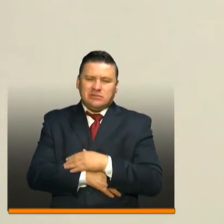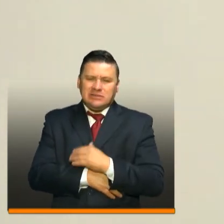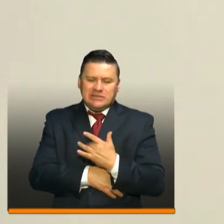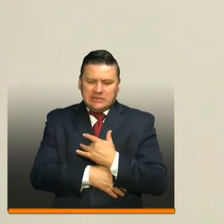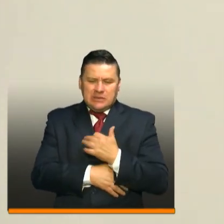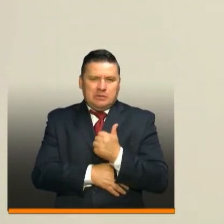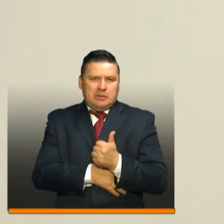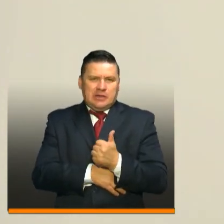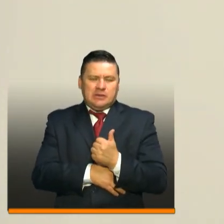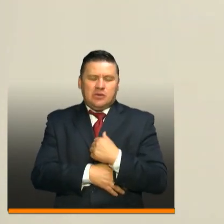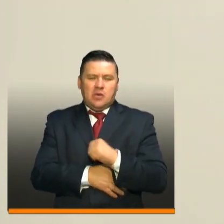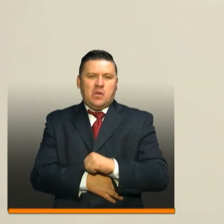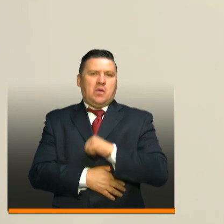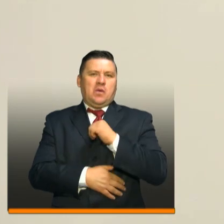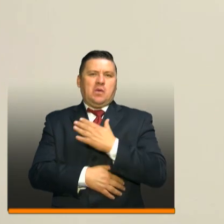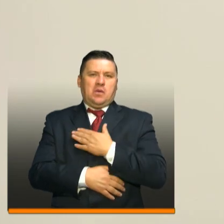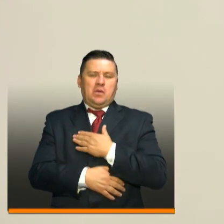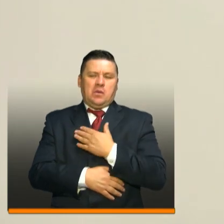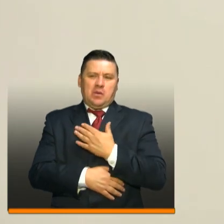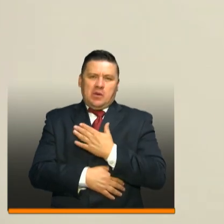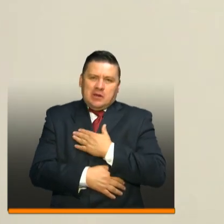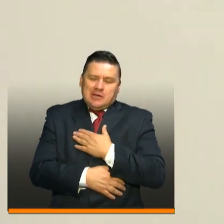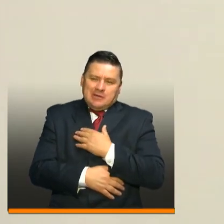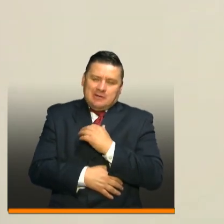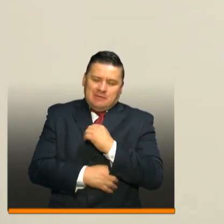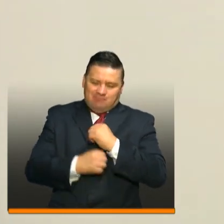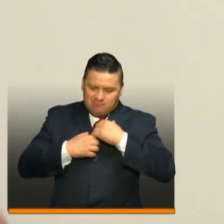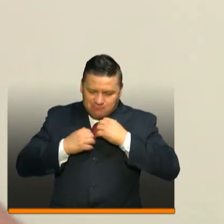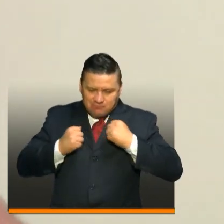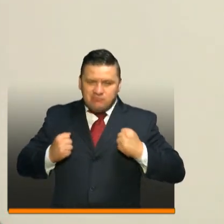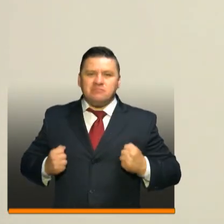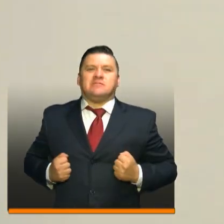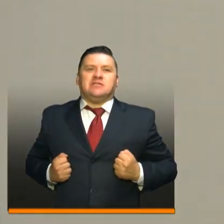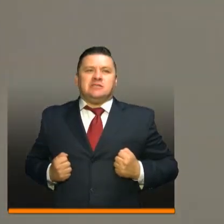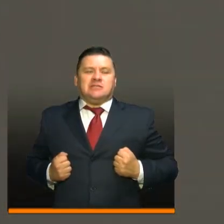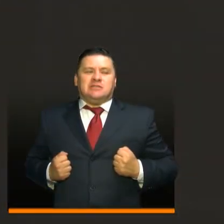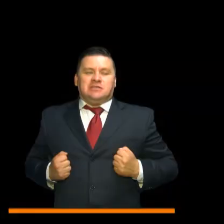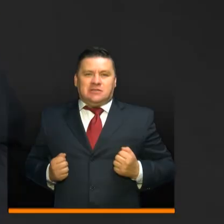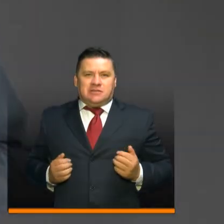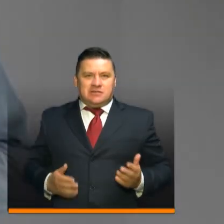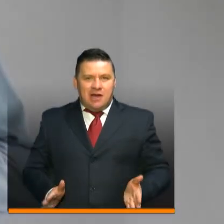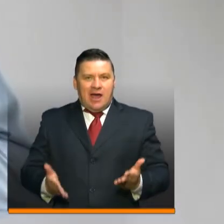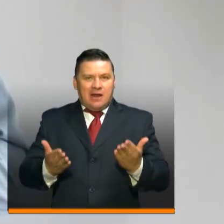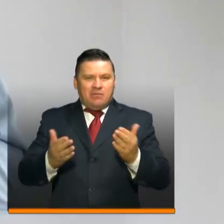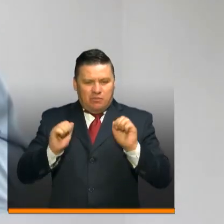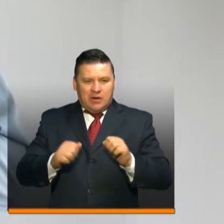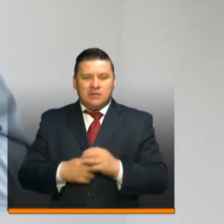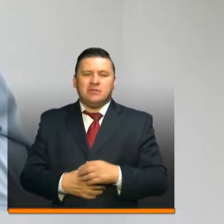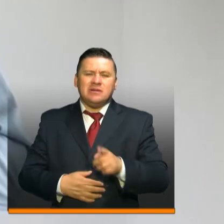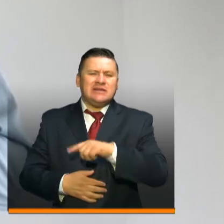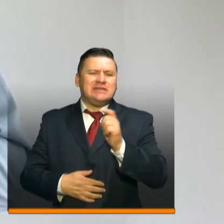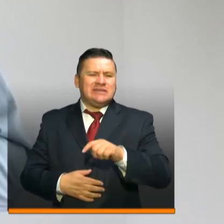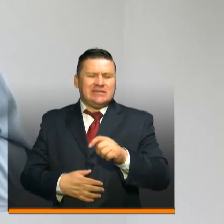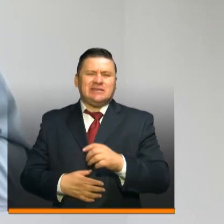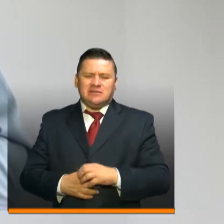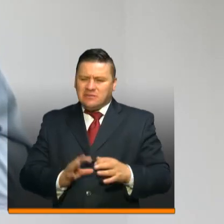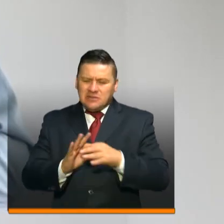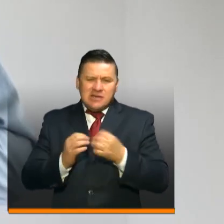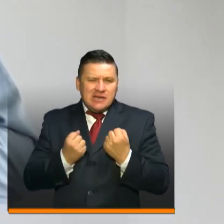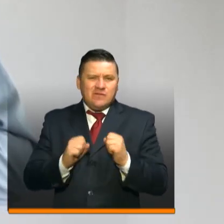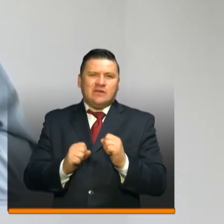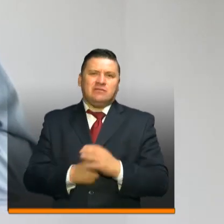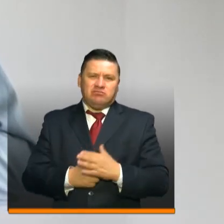hace sentir a todos muy orgullosos. Somos nosotros los que tenemos que poner el pecho. Ánimo a seguir así. Necesitamos unir todos los